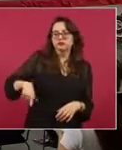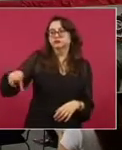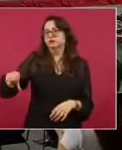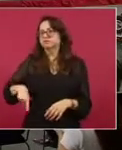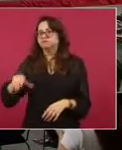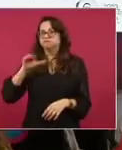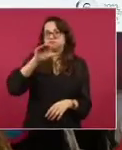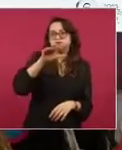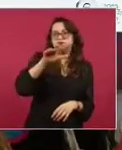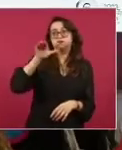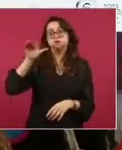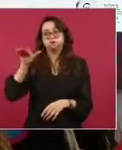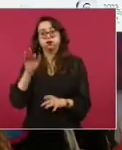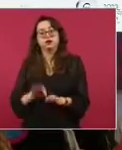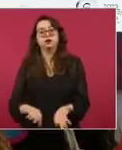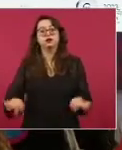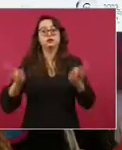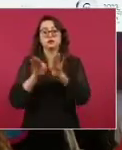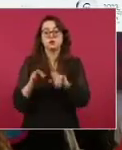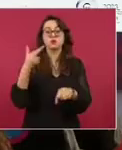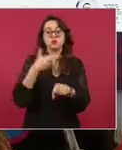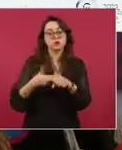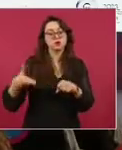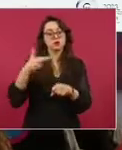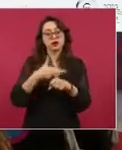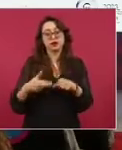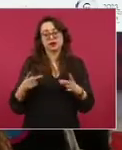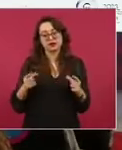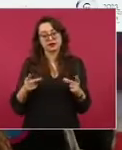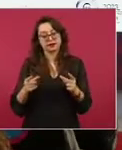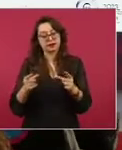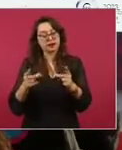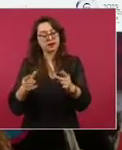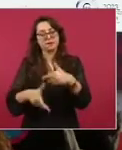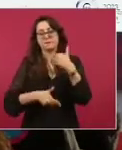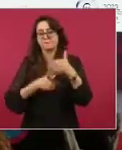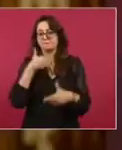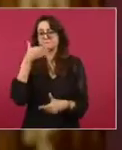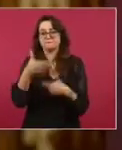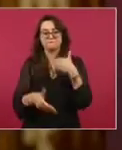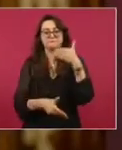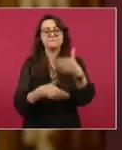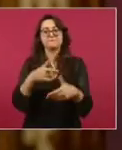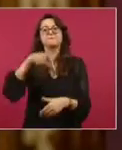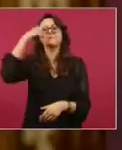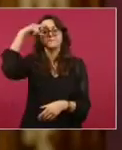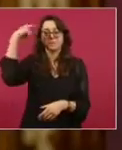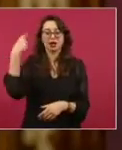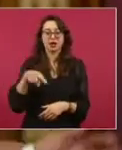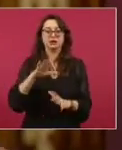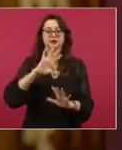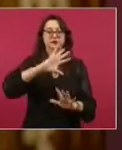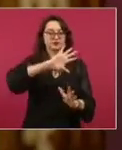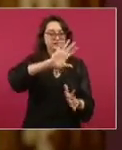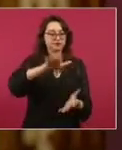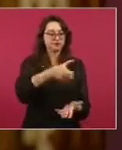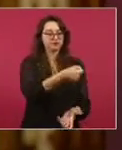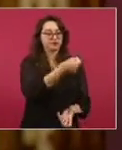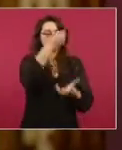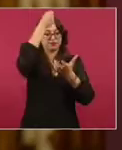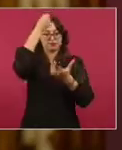apresuren la parte de los trámites respectivos para que los recursos sean